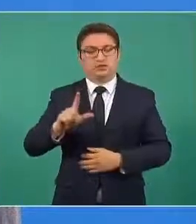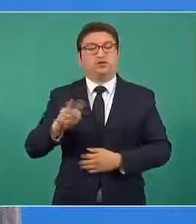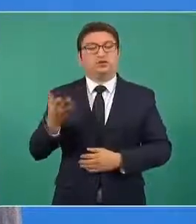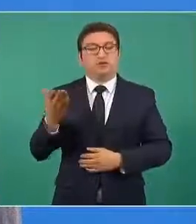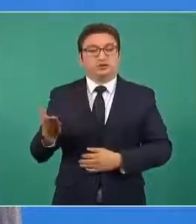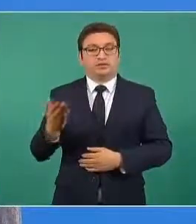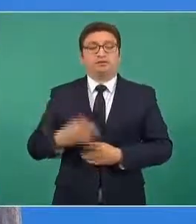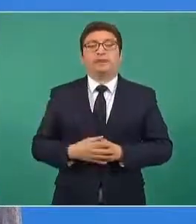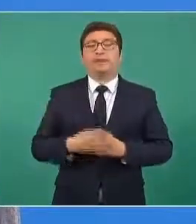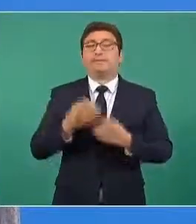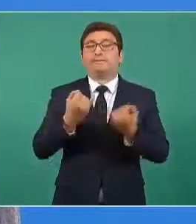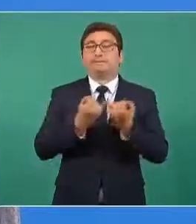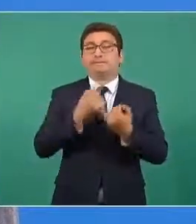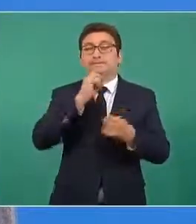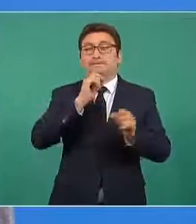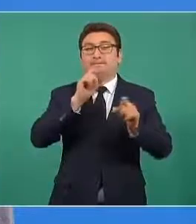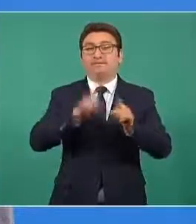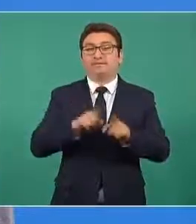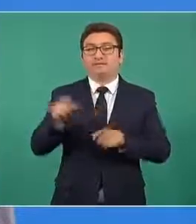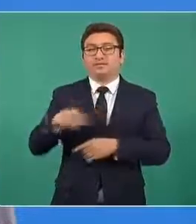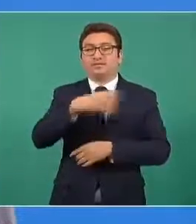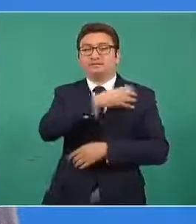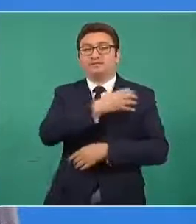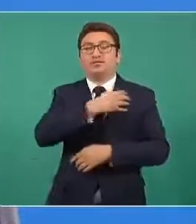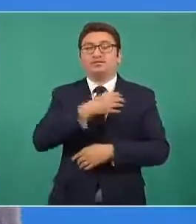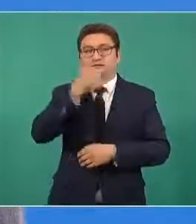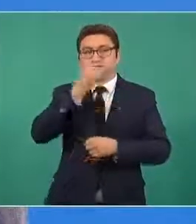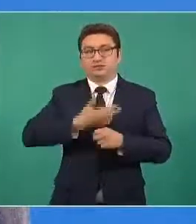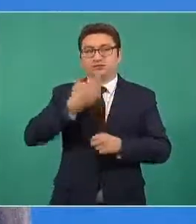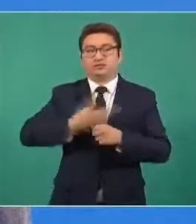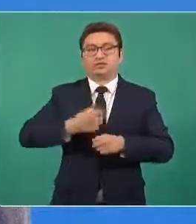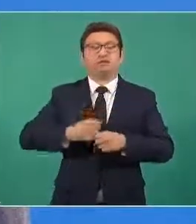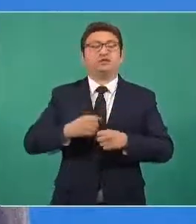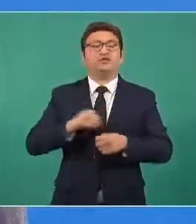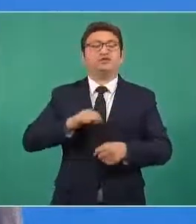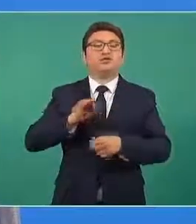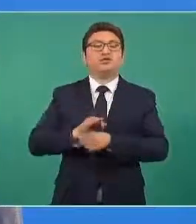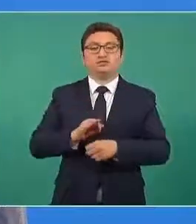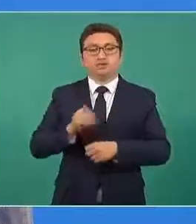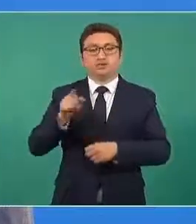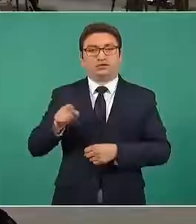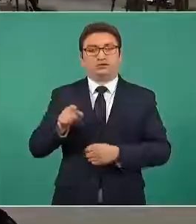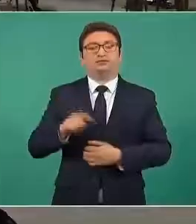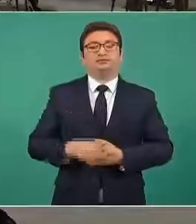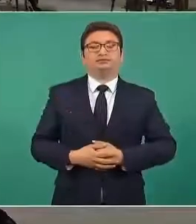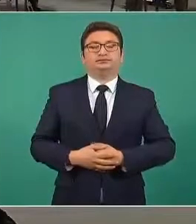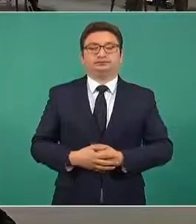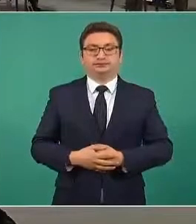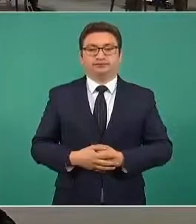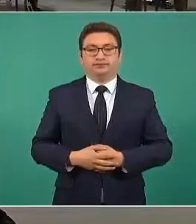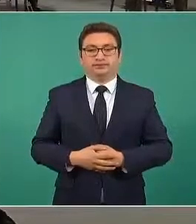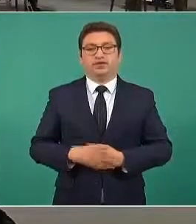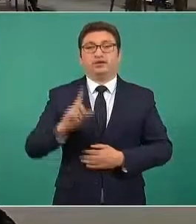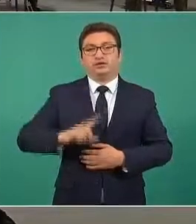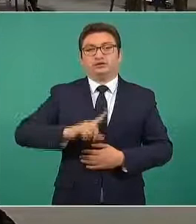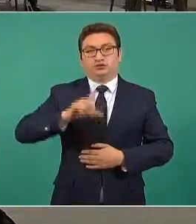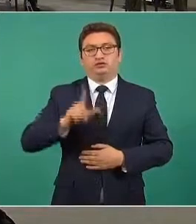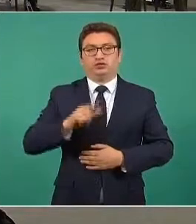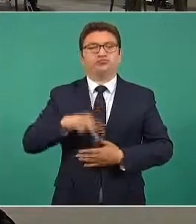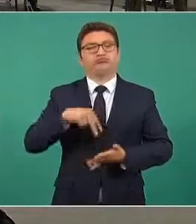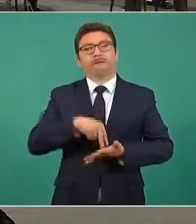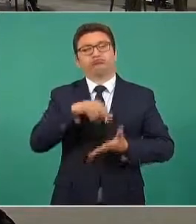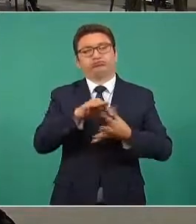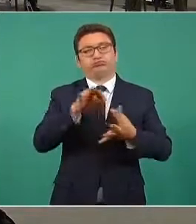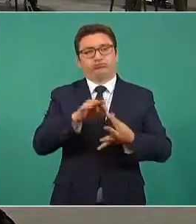y también al general secretario de la Defensa. Y enseguida también tomaríamos